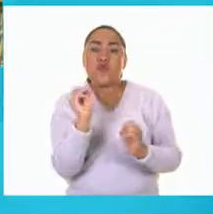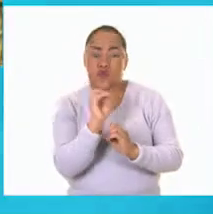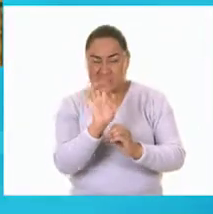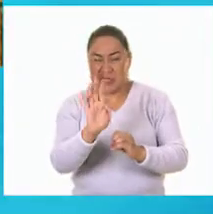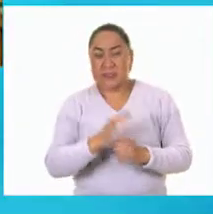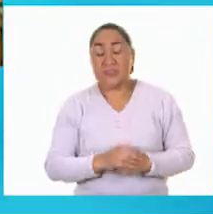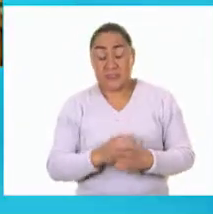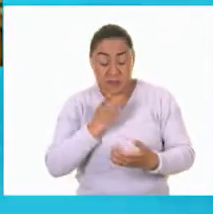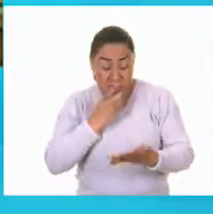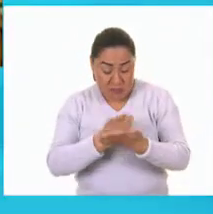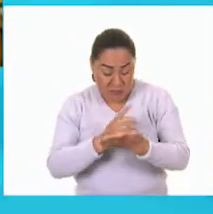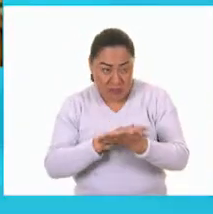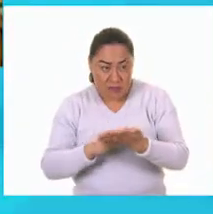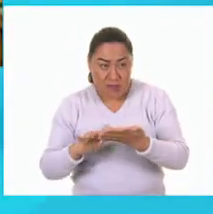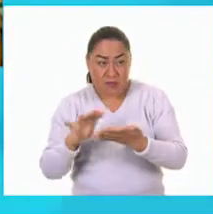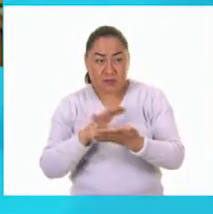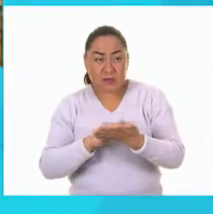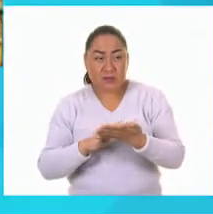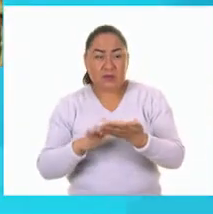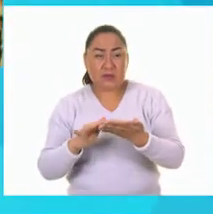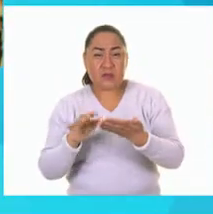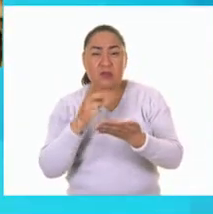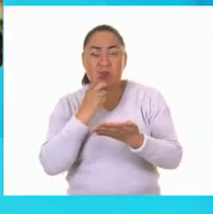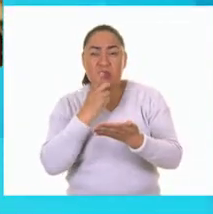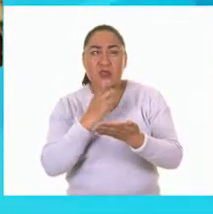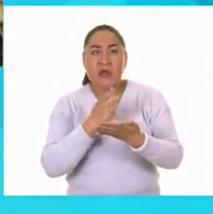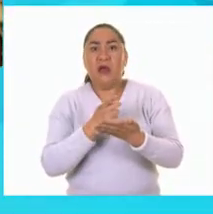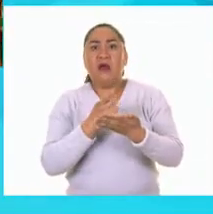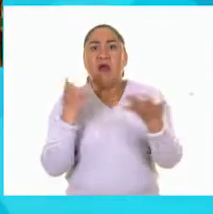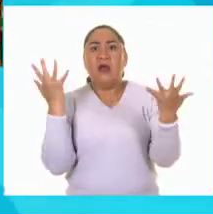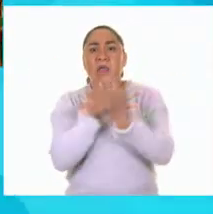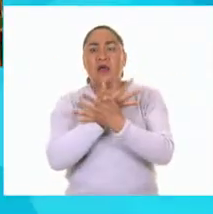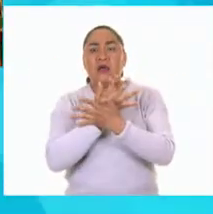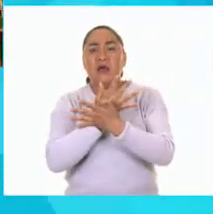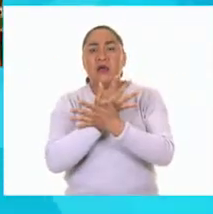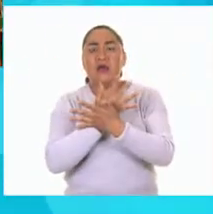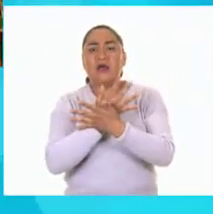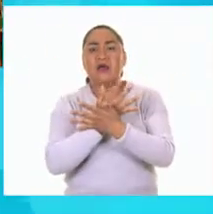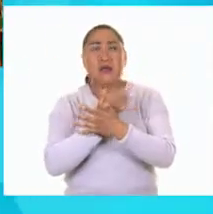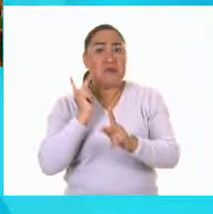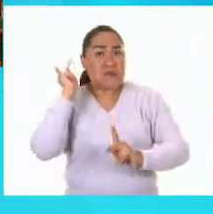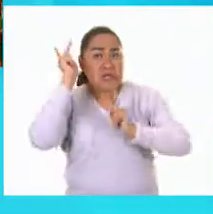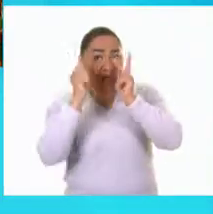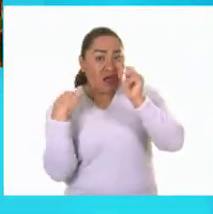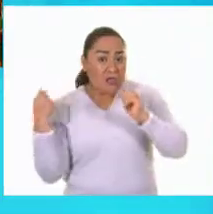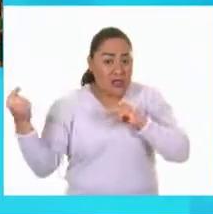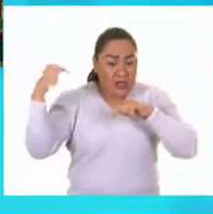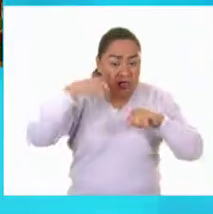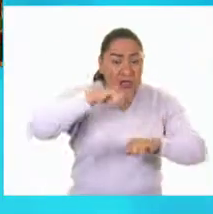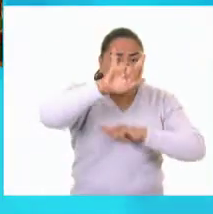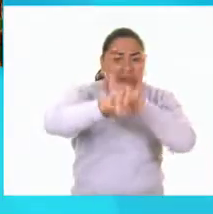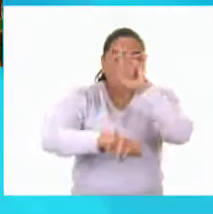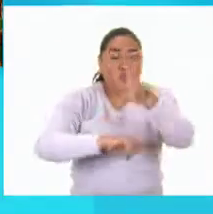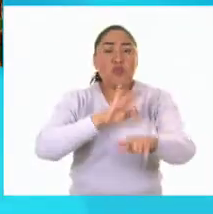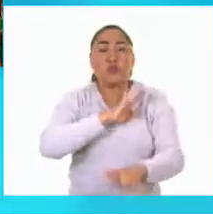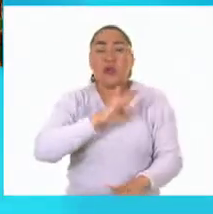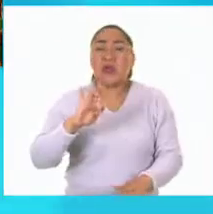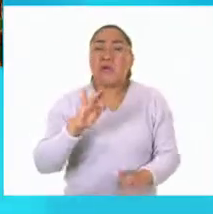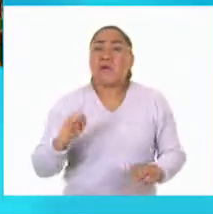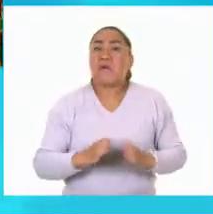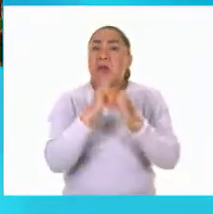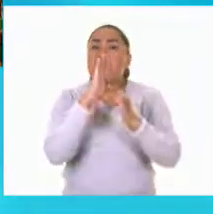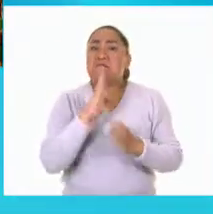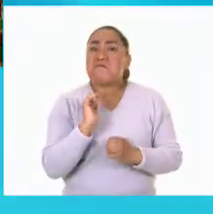¡Y mi suerte! No puede ser, Steph. Mi visita a la feria terminará en tragedia.